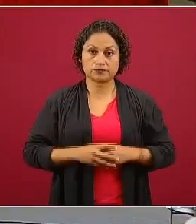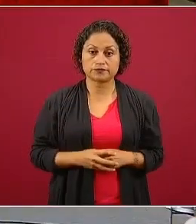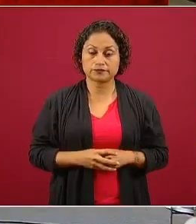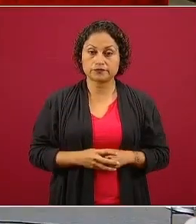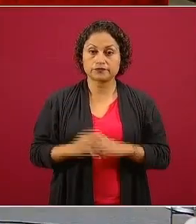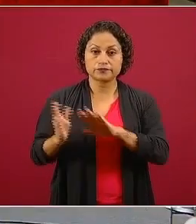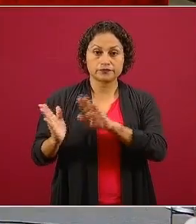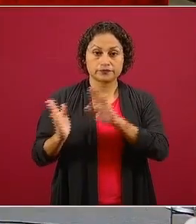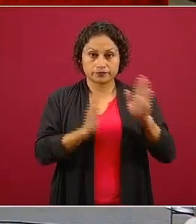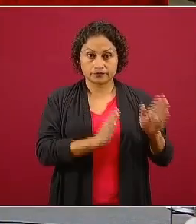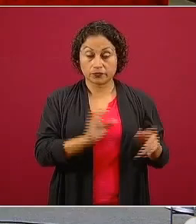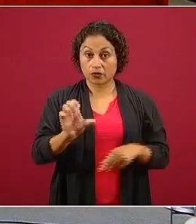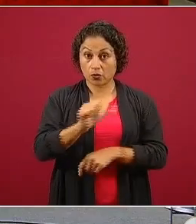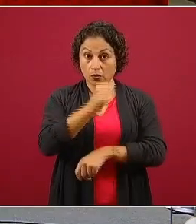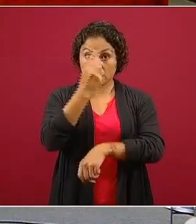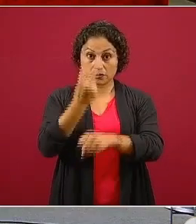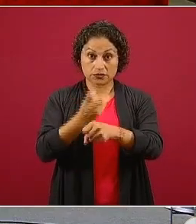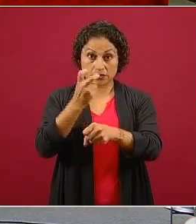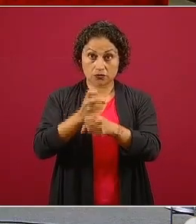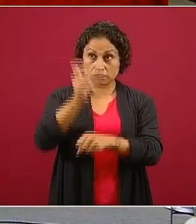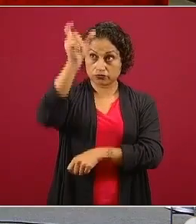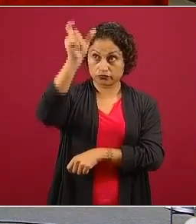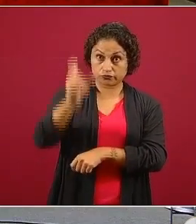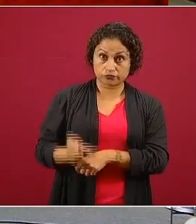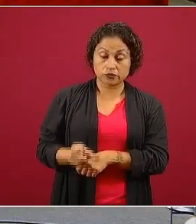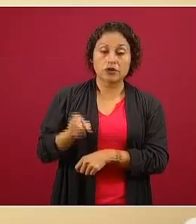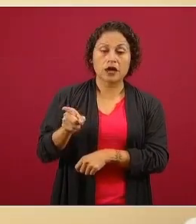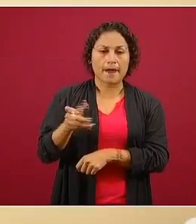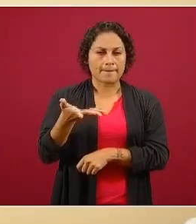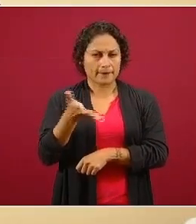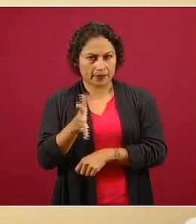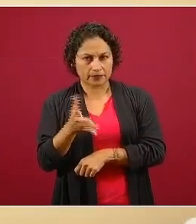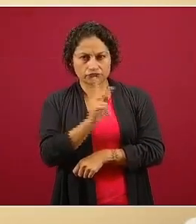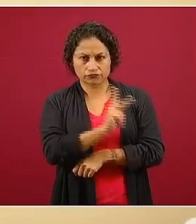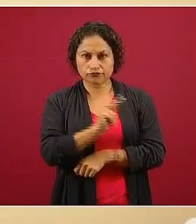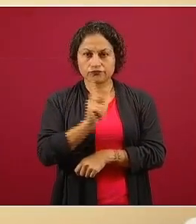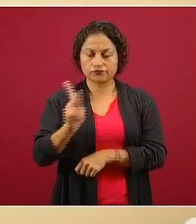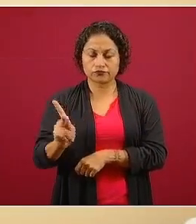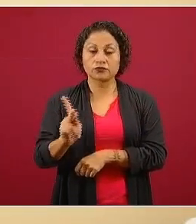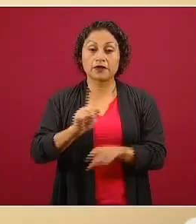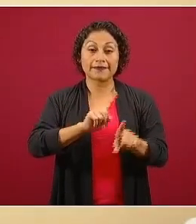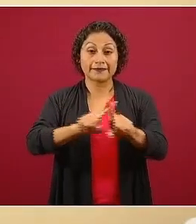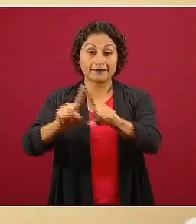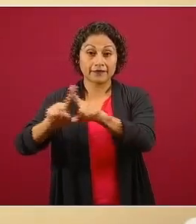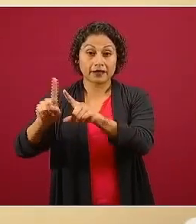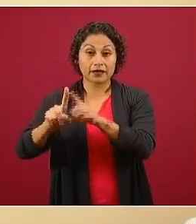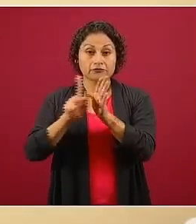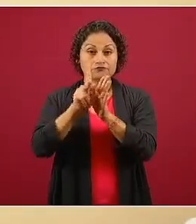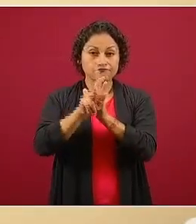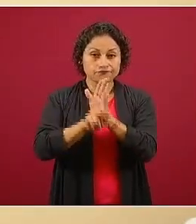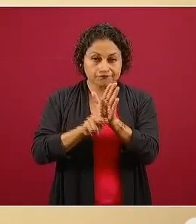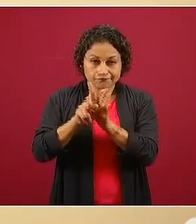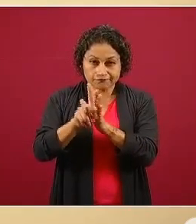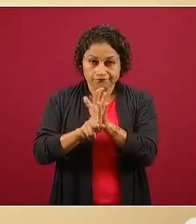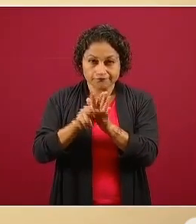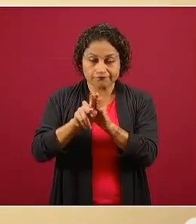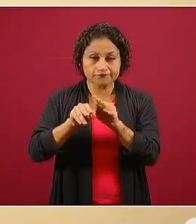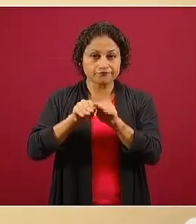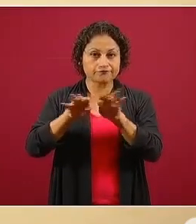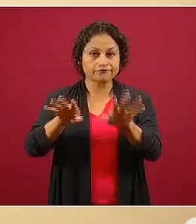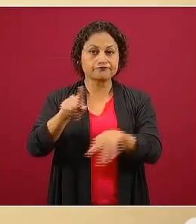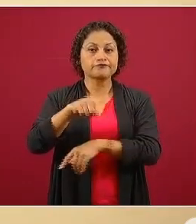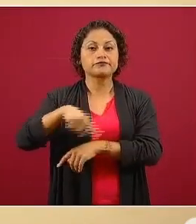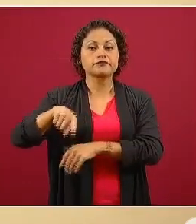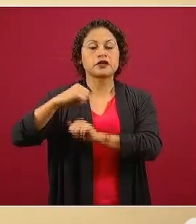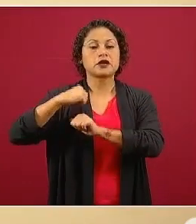sucede algo similar, toda la programación la realiza la Secretaría de Educación